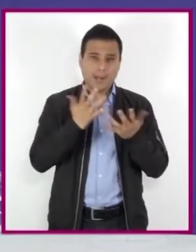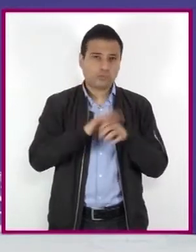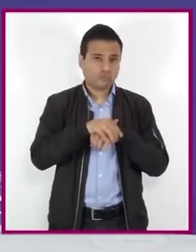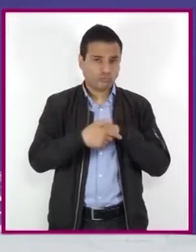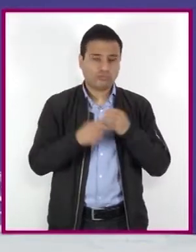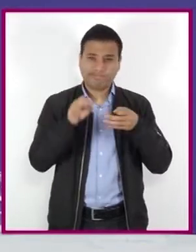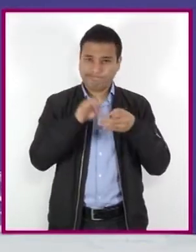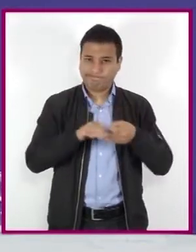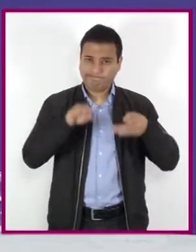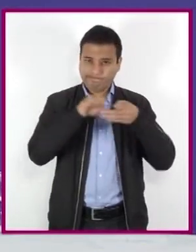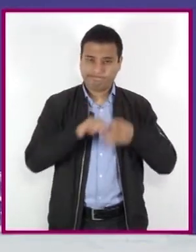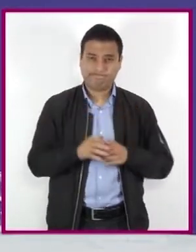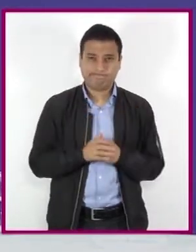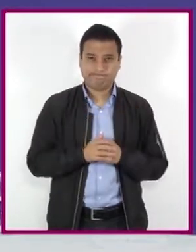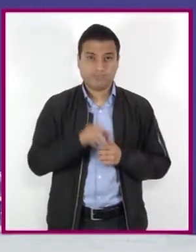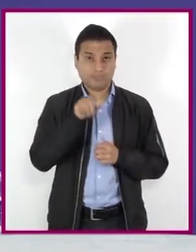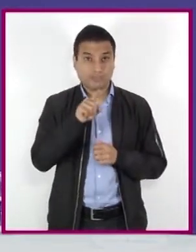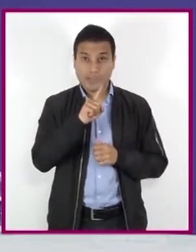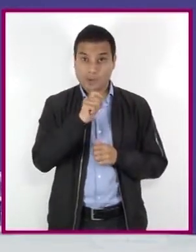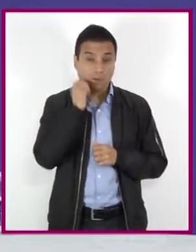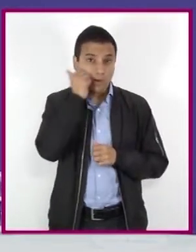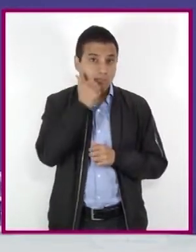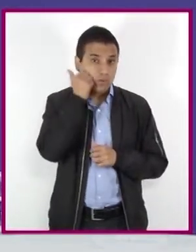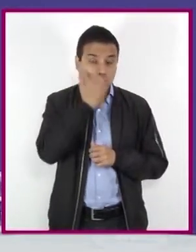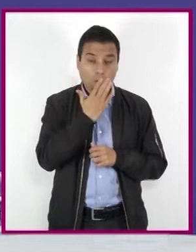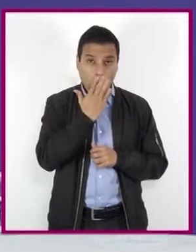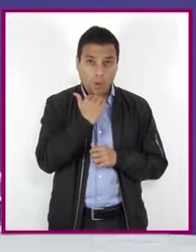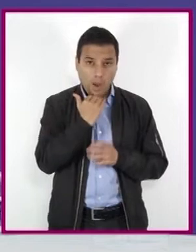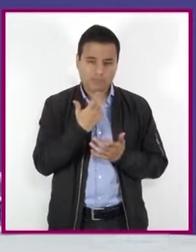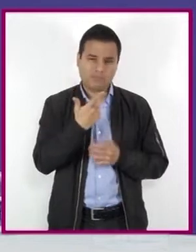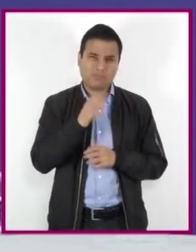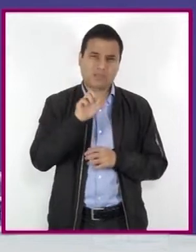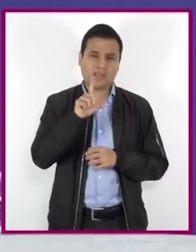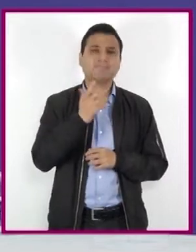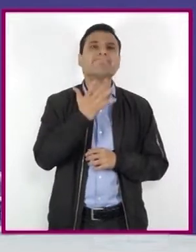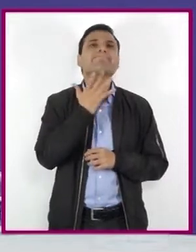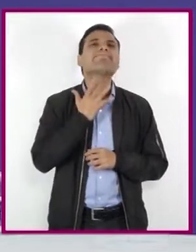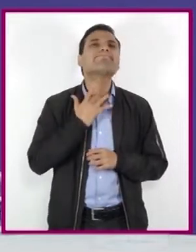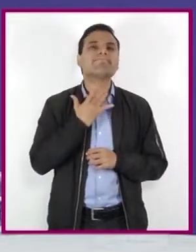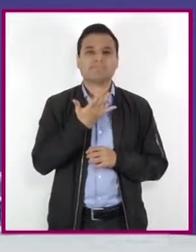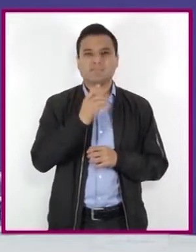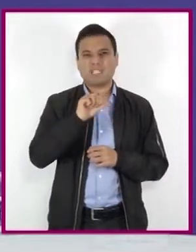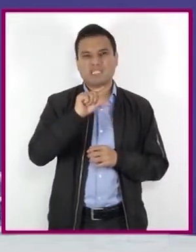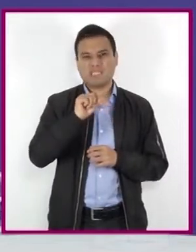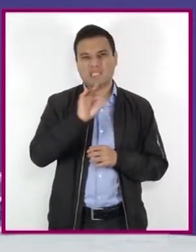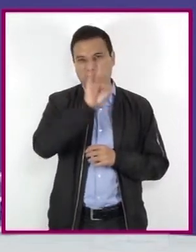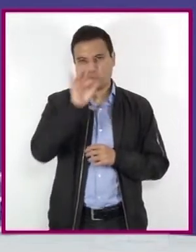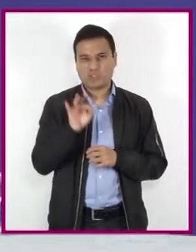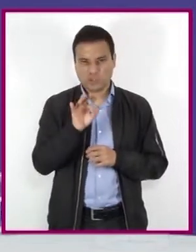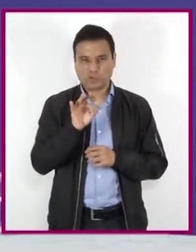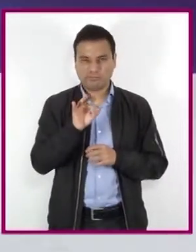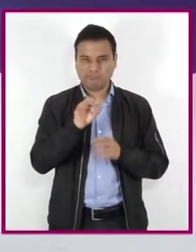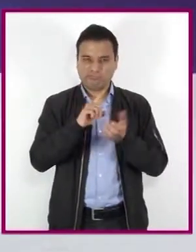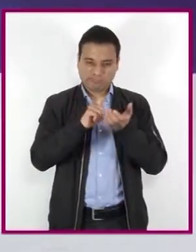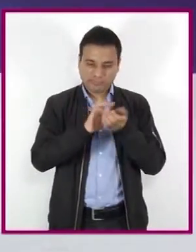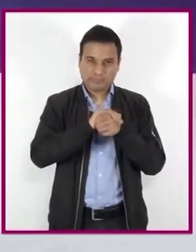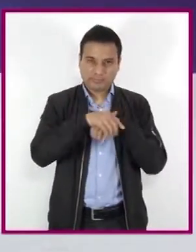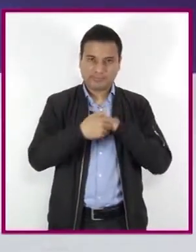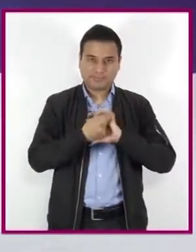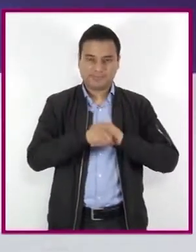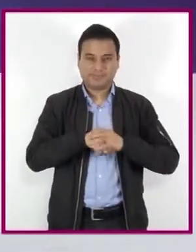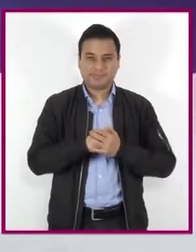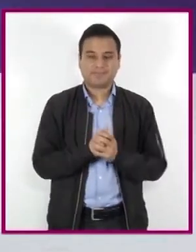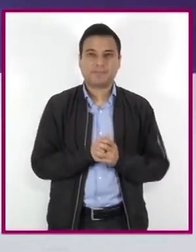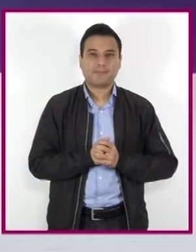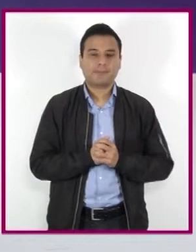frecuentemente. Si no disponen de agua y jabón, utilicen gel con una concentración de 70% de alcohol. Antes de